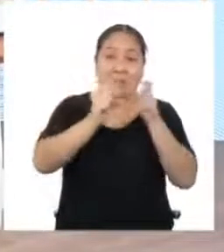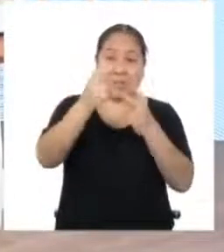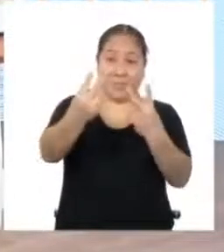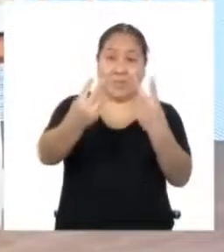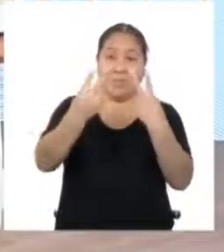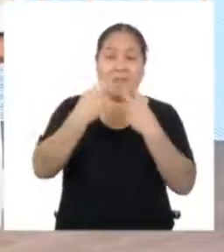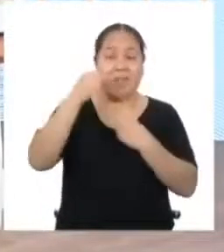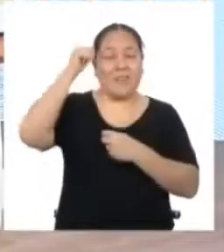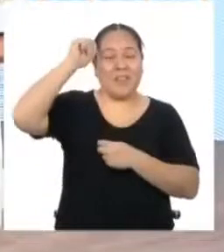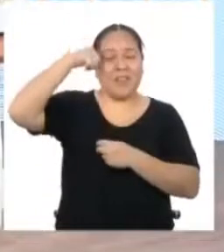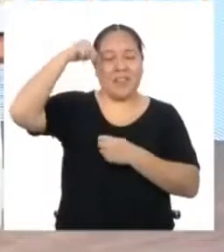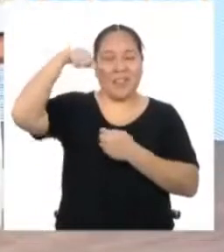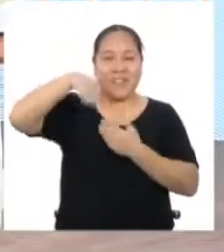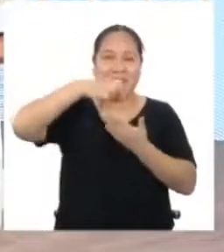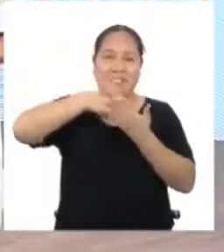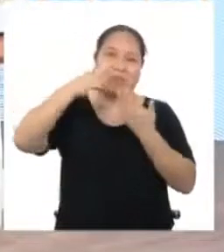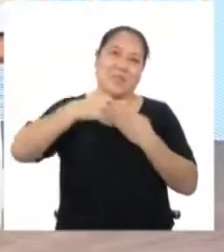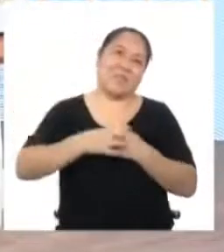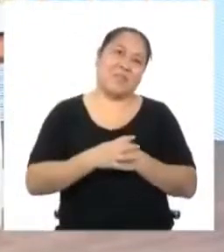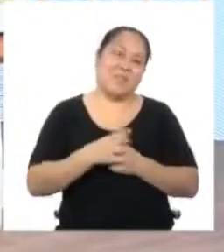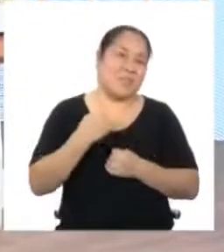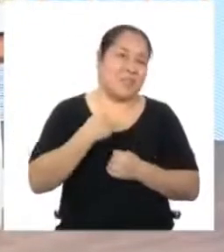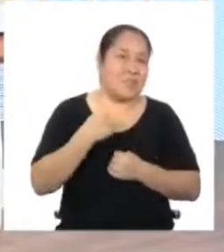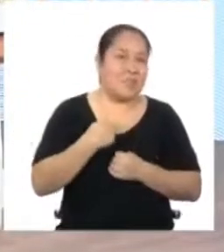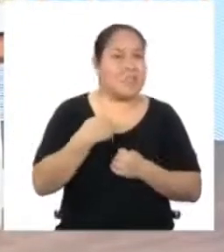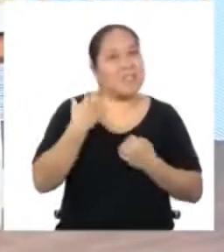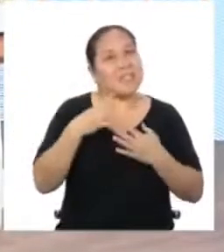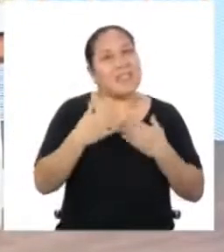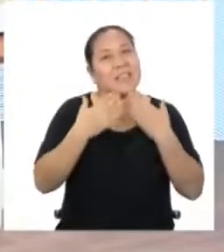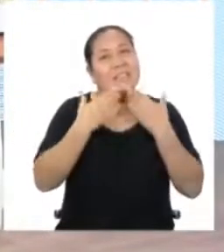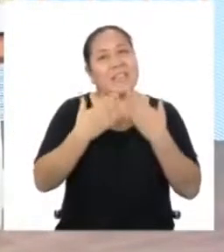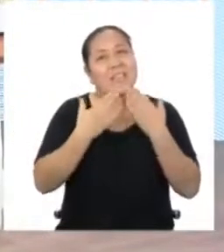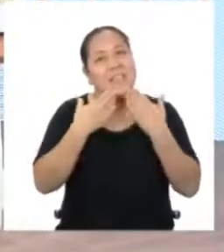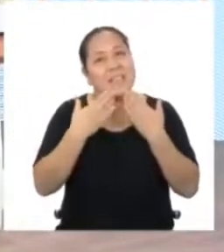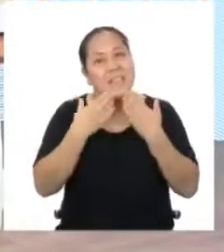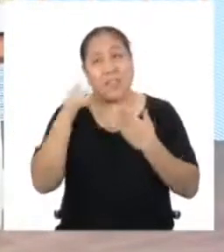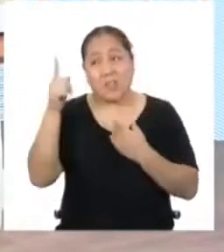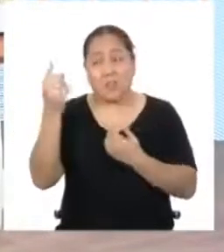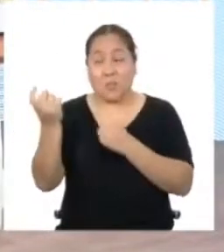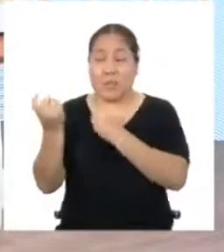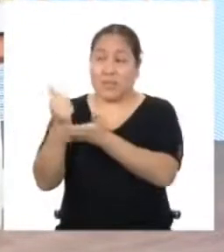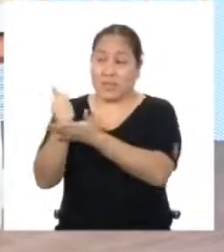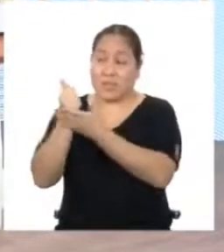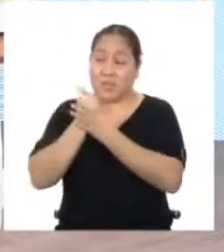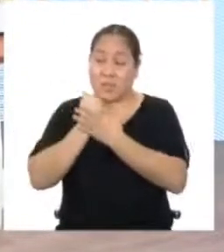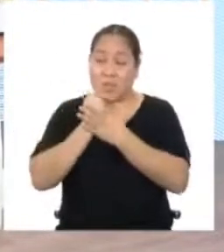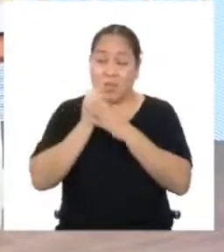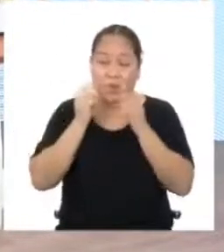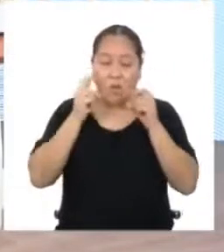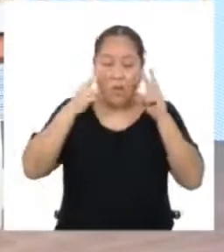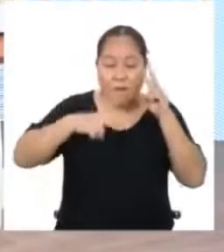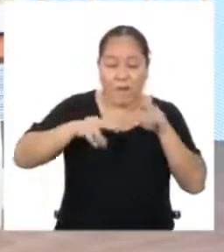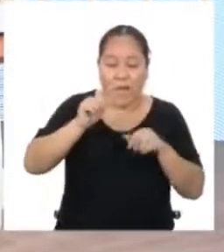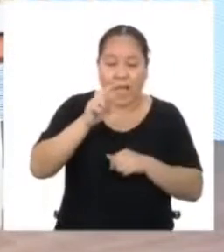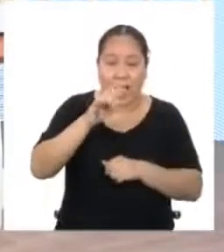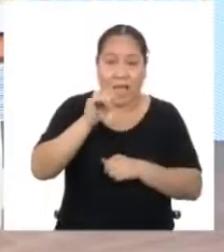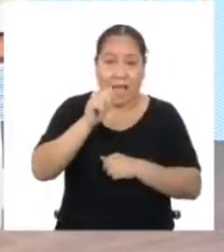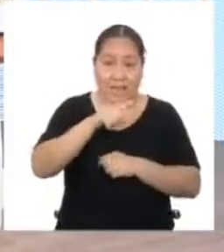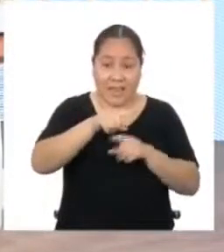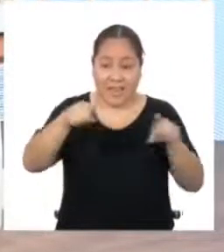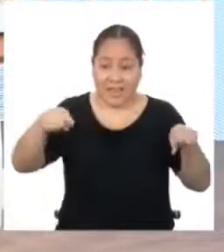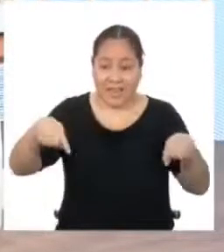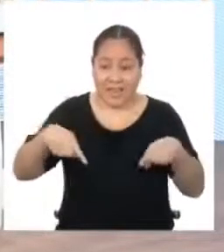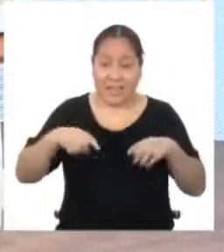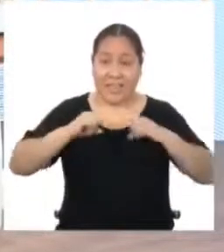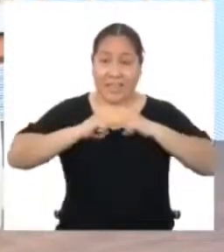Lo recordarán por el programa Yo desde ya estoy muy agradecida De que me hayas ayudado a calcular el área de la cancha Y la entrada para poder